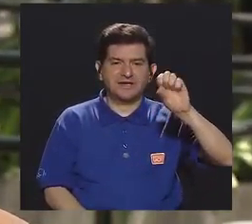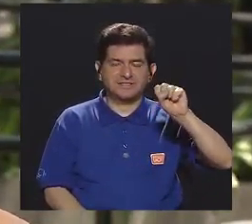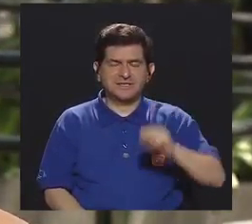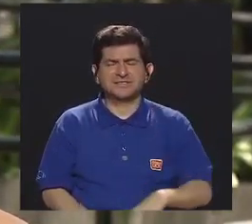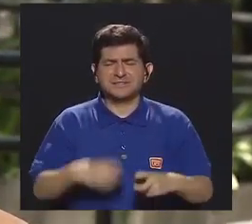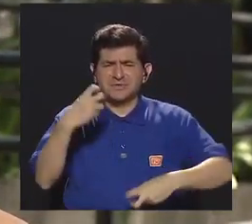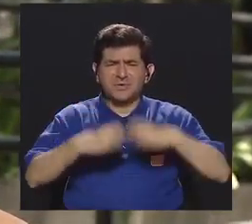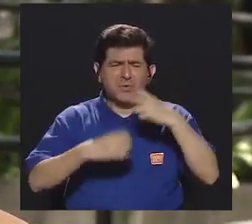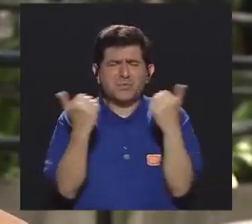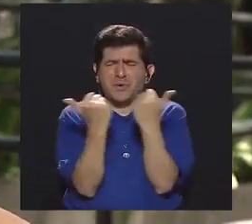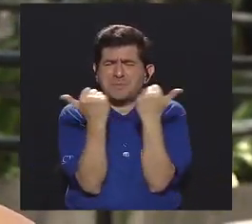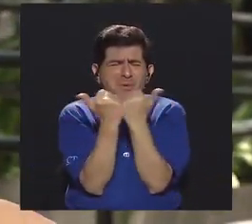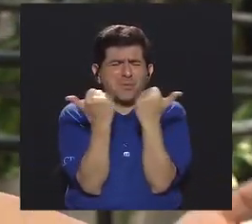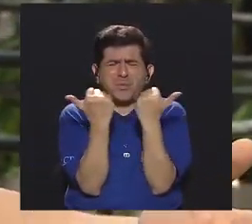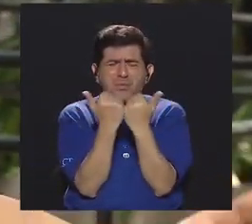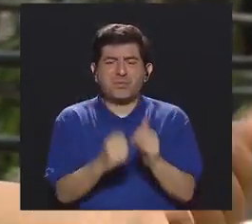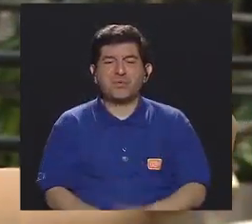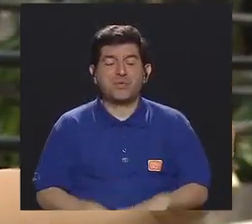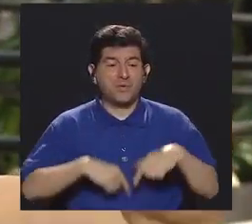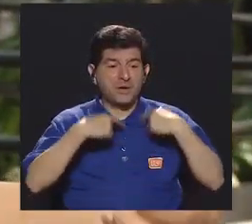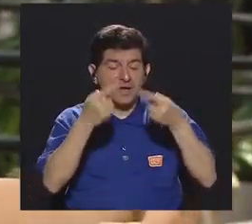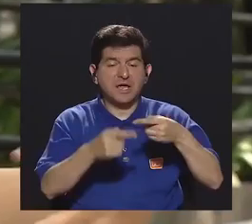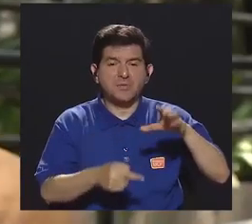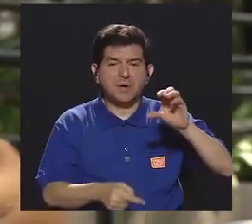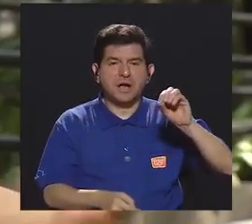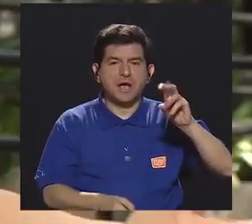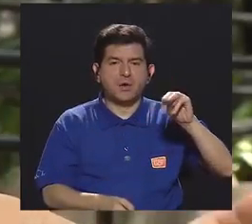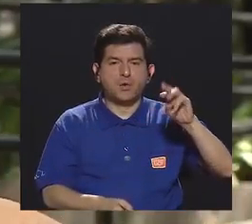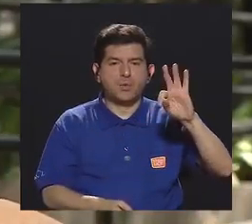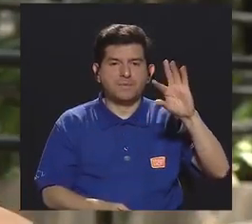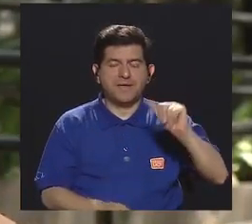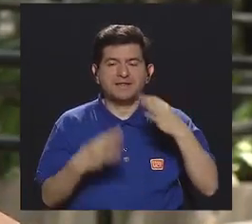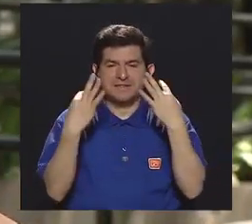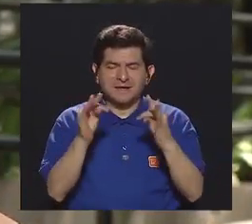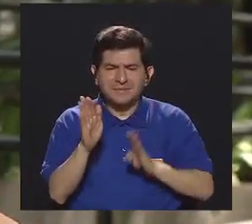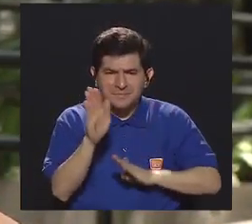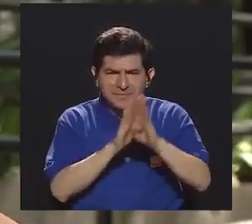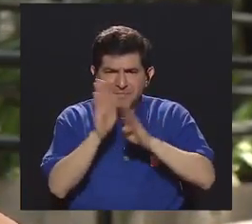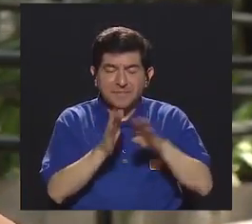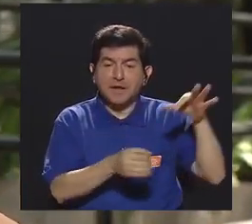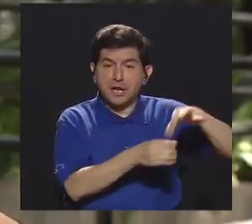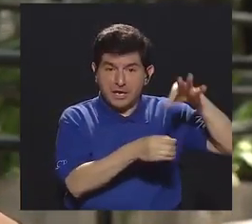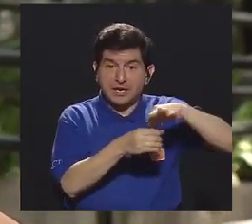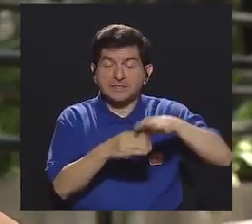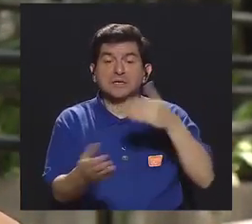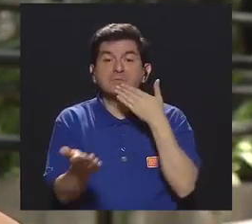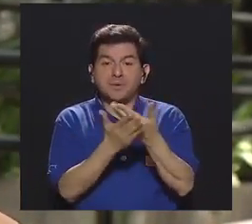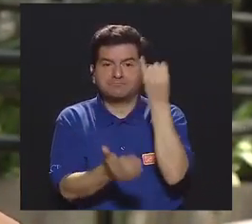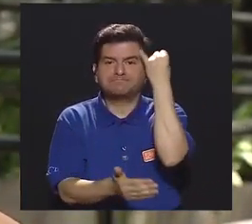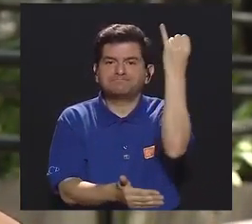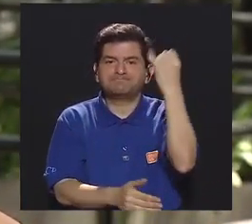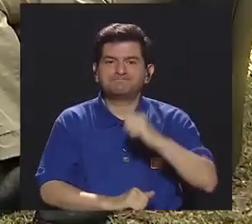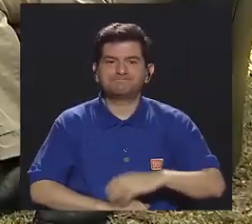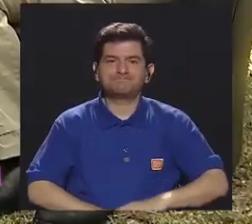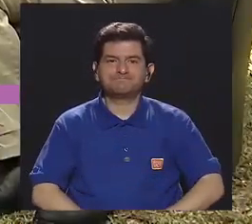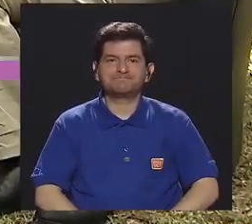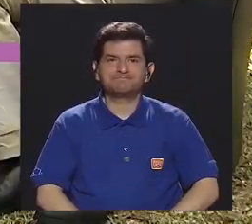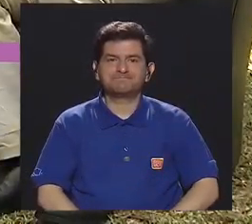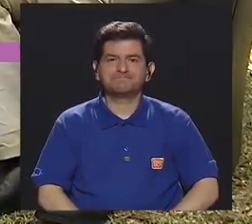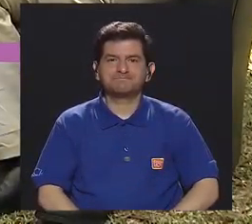problema grande de hacinamiento, entonces ellos iban a la cometa buscando un espacio para desarrollarse y la huerta fue bastante buena en eso.